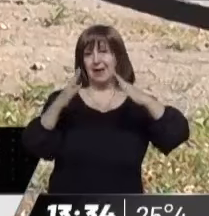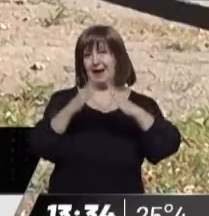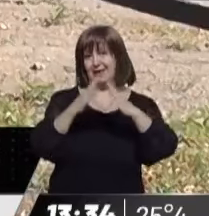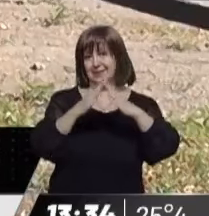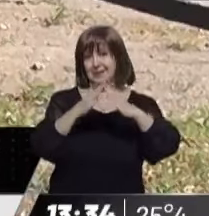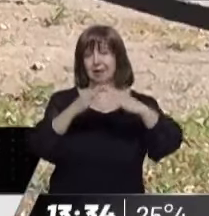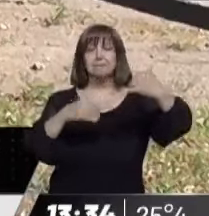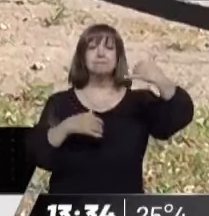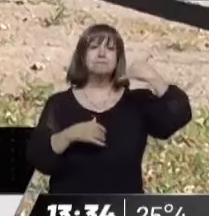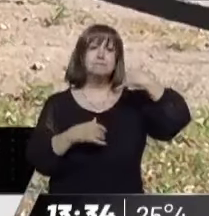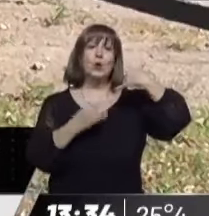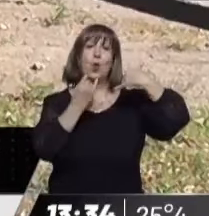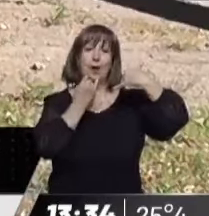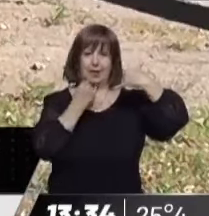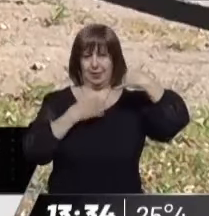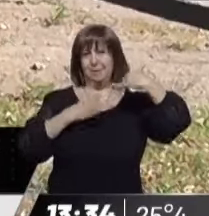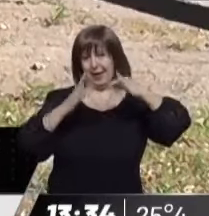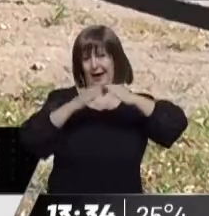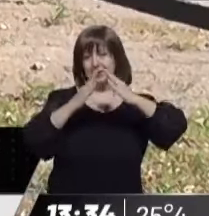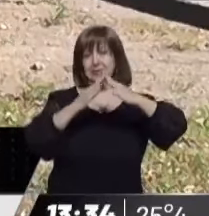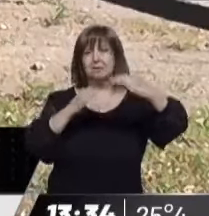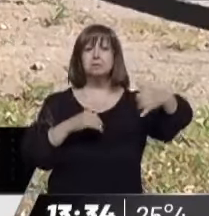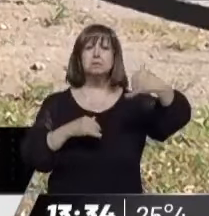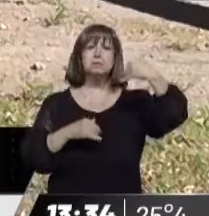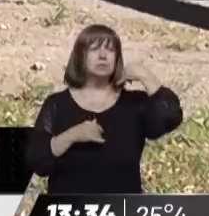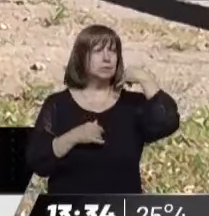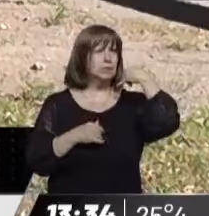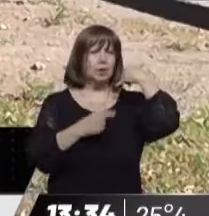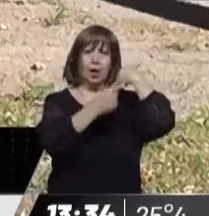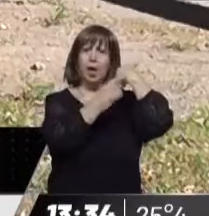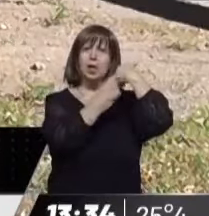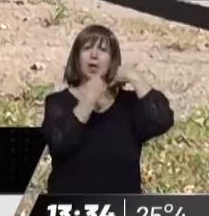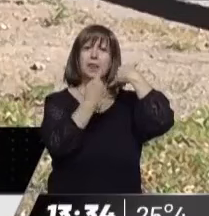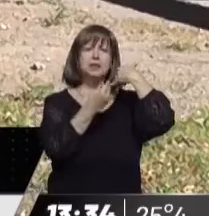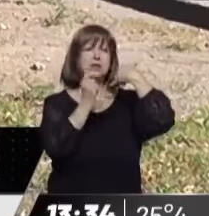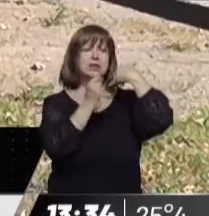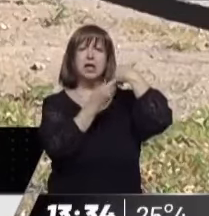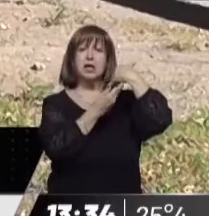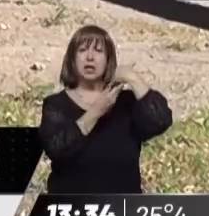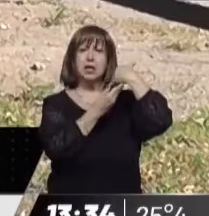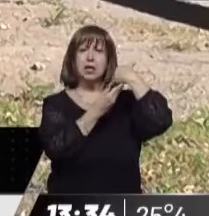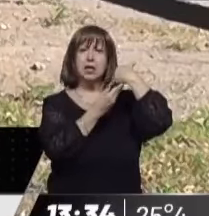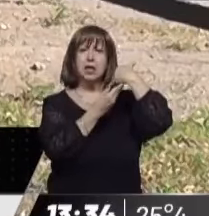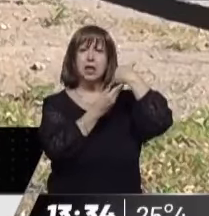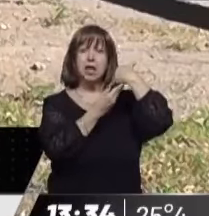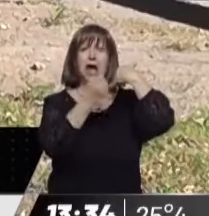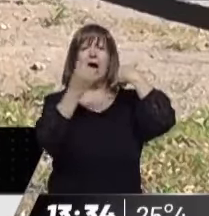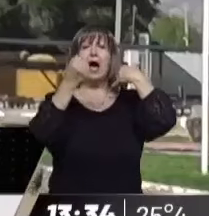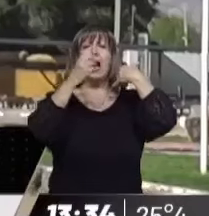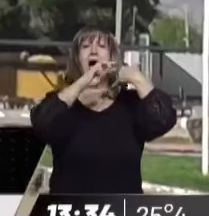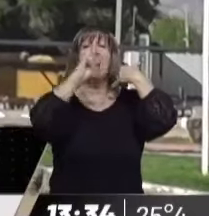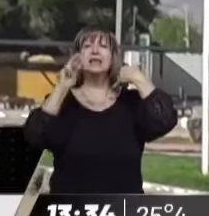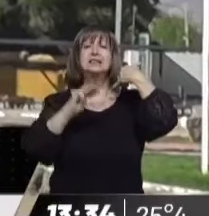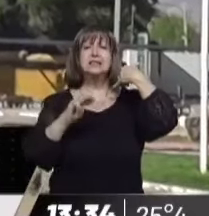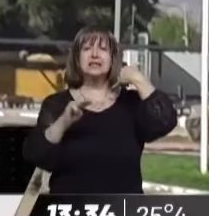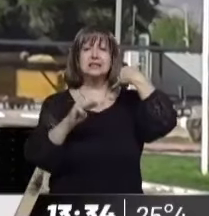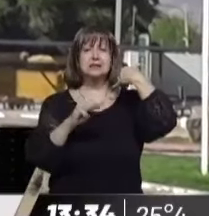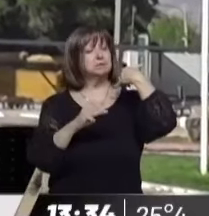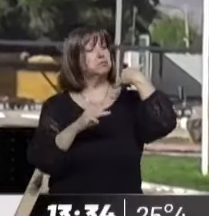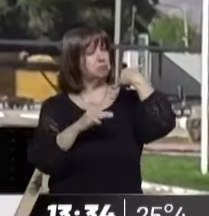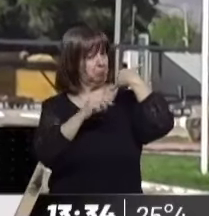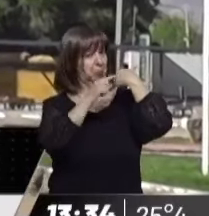contable en Uspallata, diciéndome que me llamaba una persona de parte del ANSES, que había un